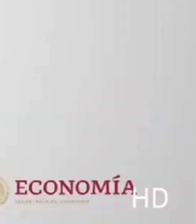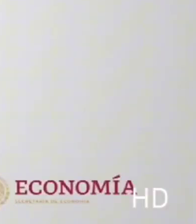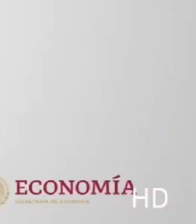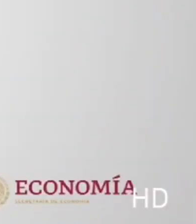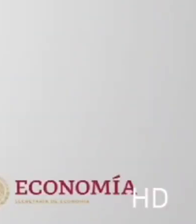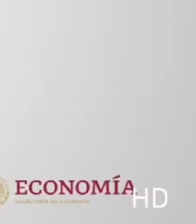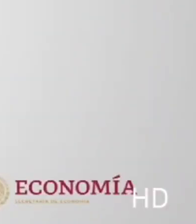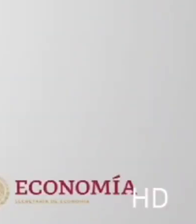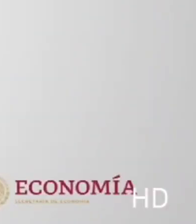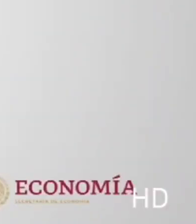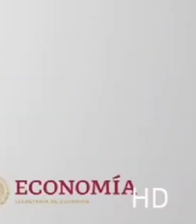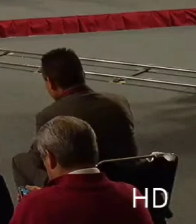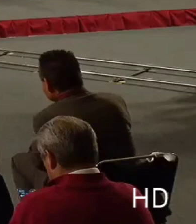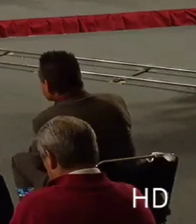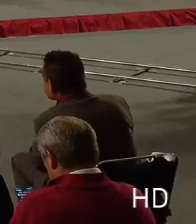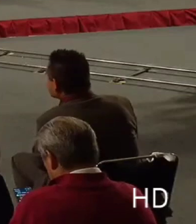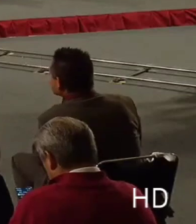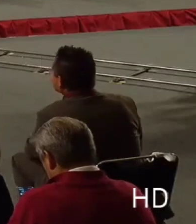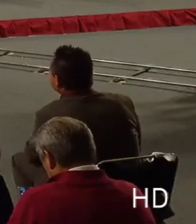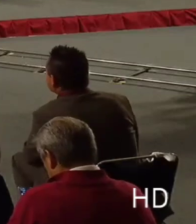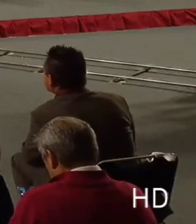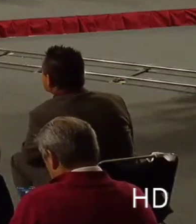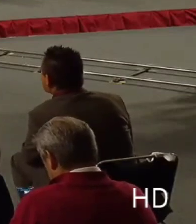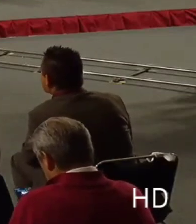Procuraduría Federal del Consumidor.